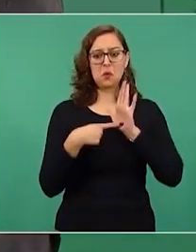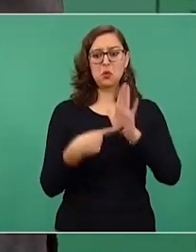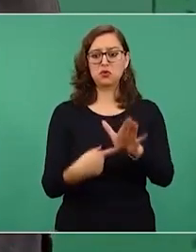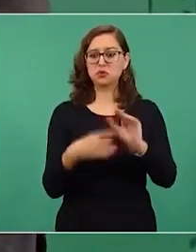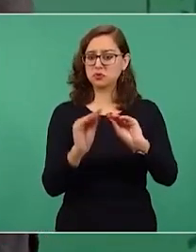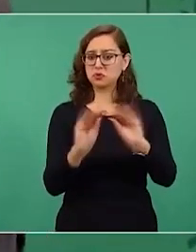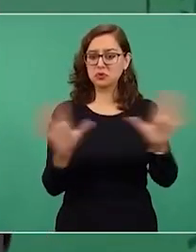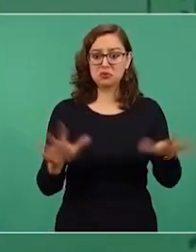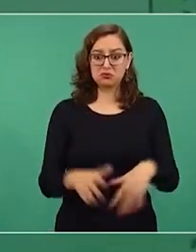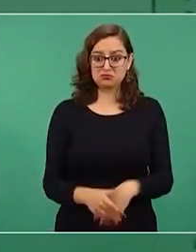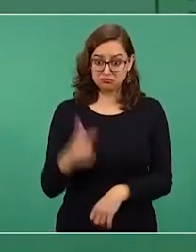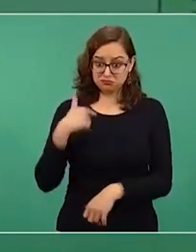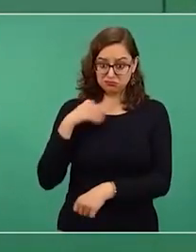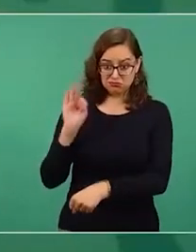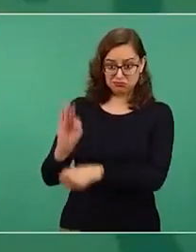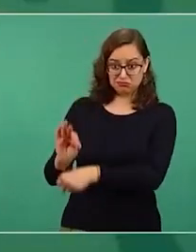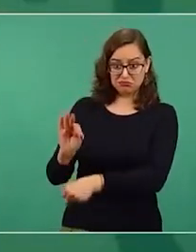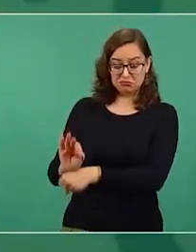yo no protejo a nadie.